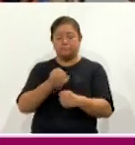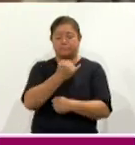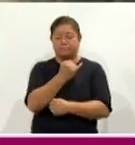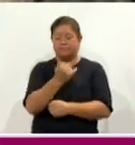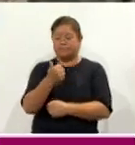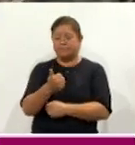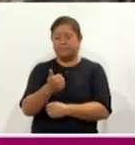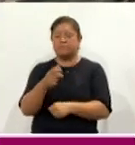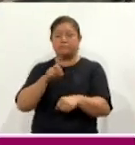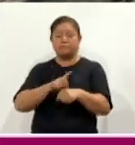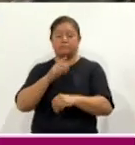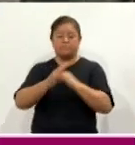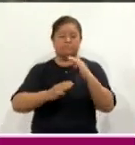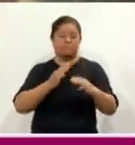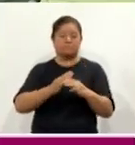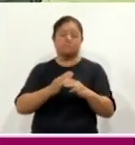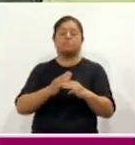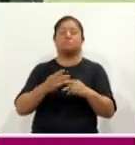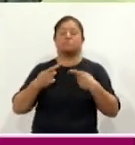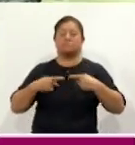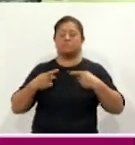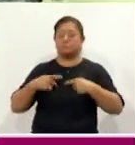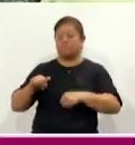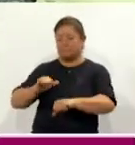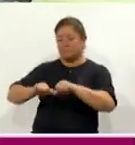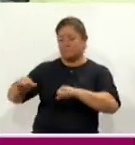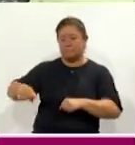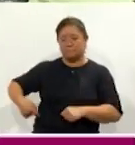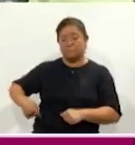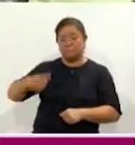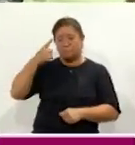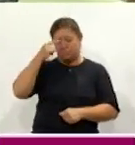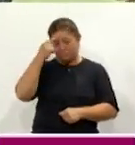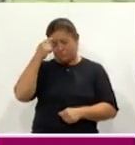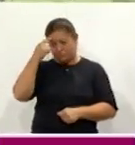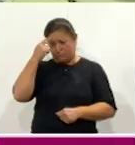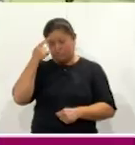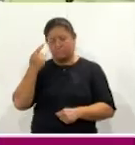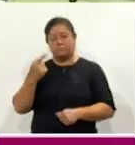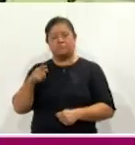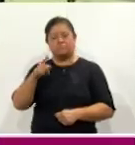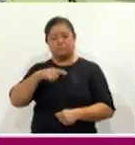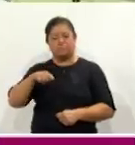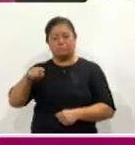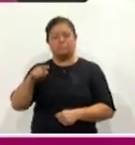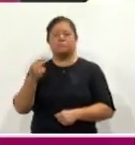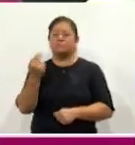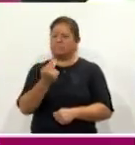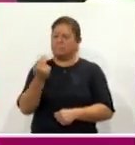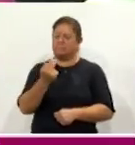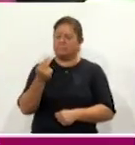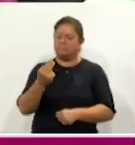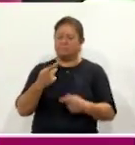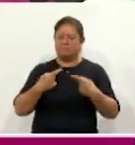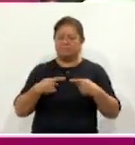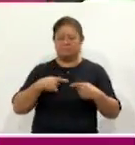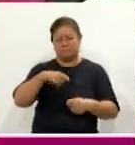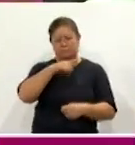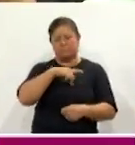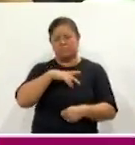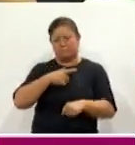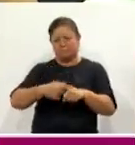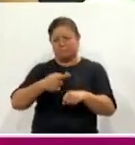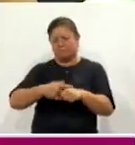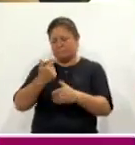como el Día Mundial de los Pacientes Trasplantados con la finalidad de concientizar a la población sobre la necesidad que tienen los pacientes con enfermedades